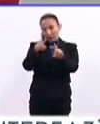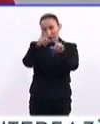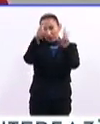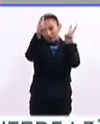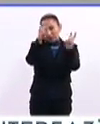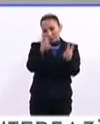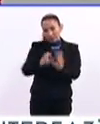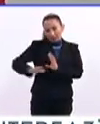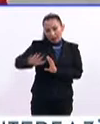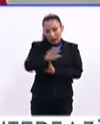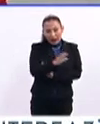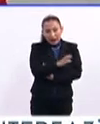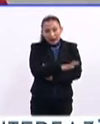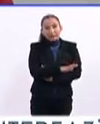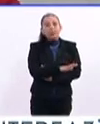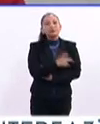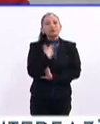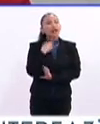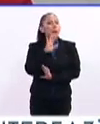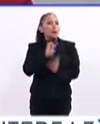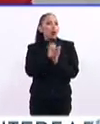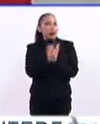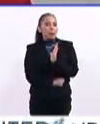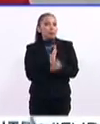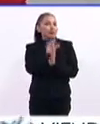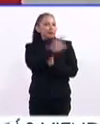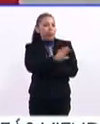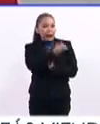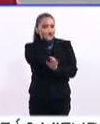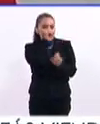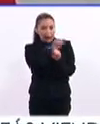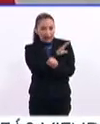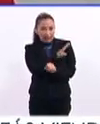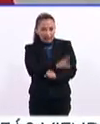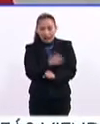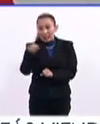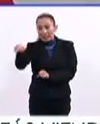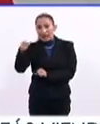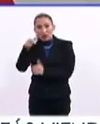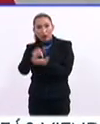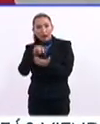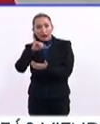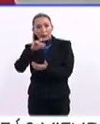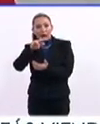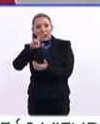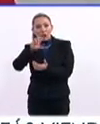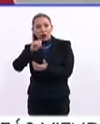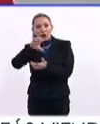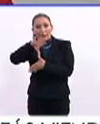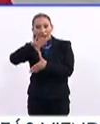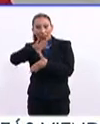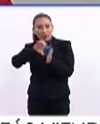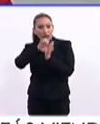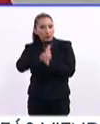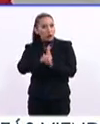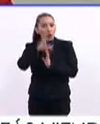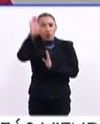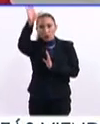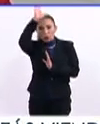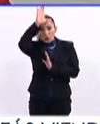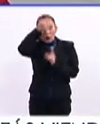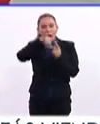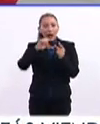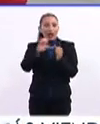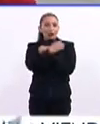campos, que son los campos de la Secretaría General y del Espacio Iberoamericano, como son la cultura, la